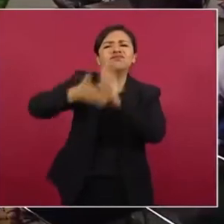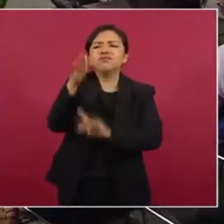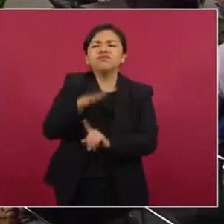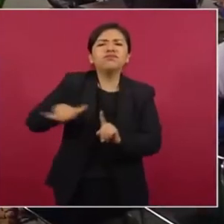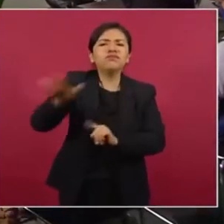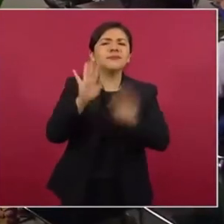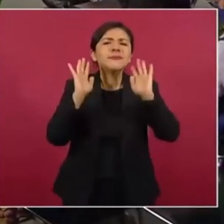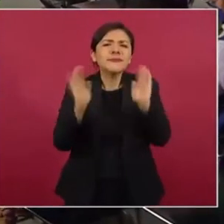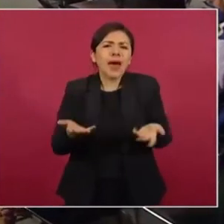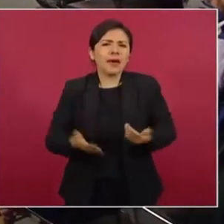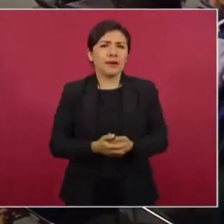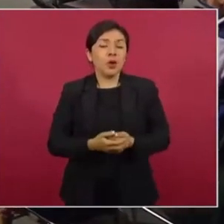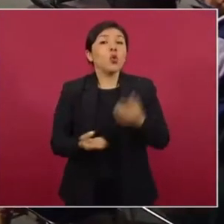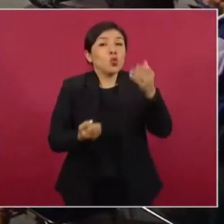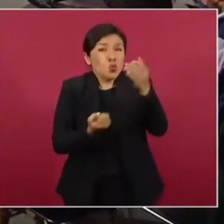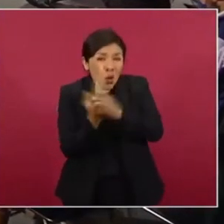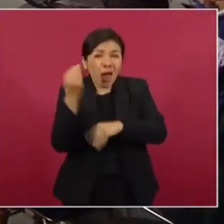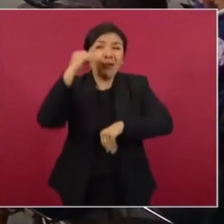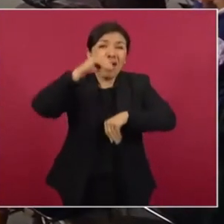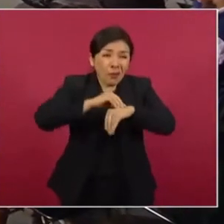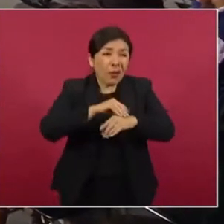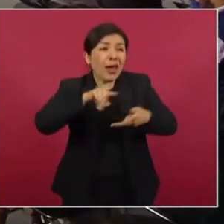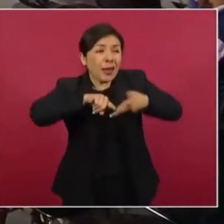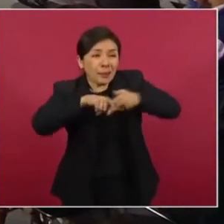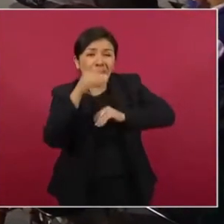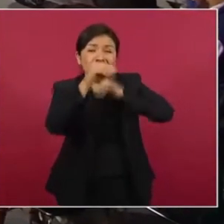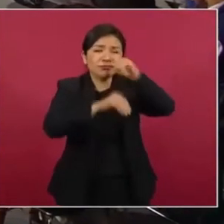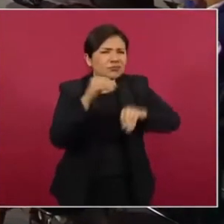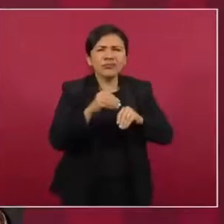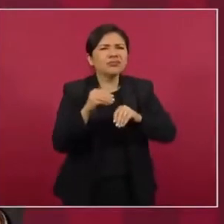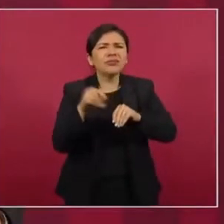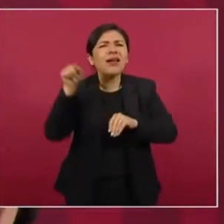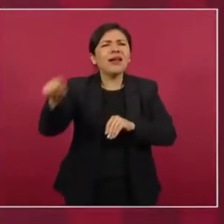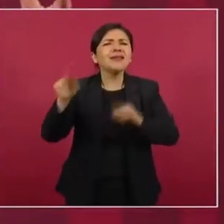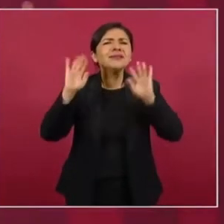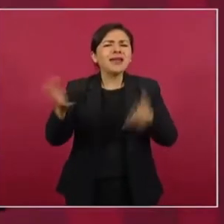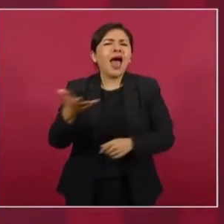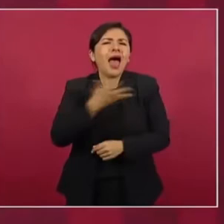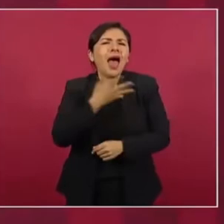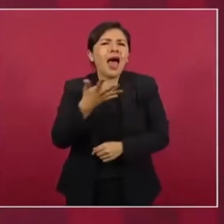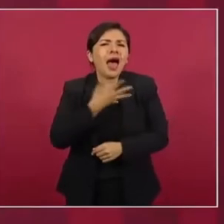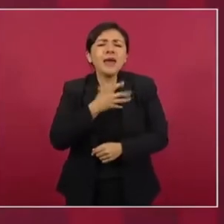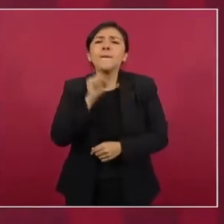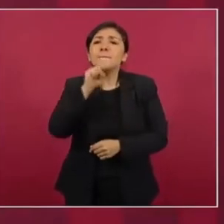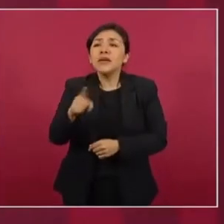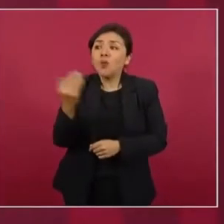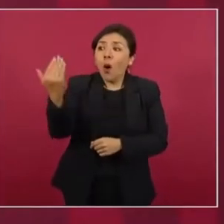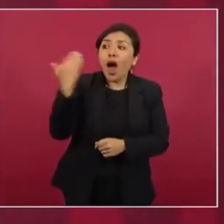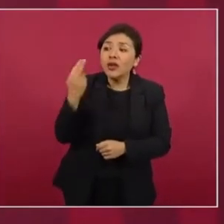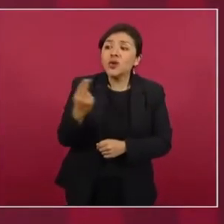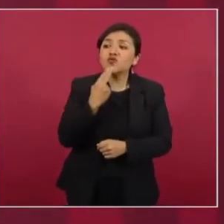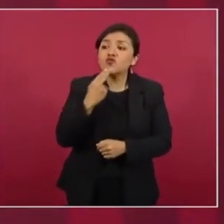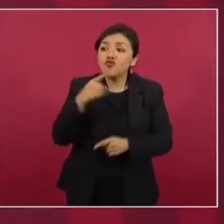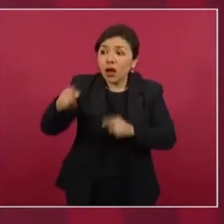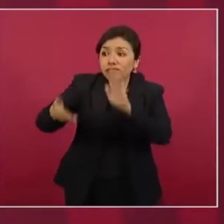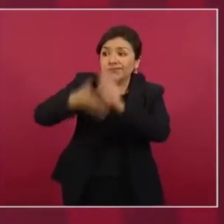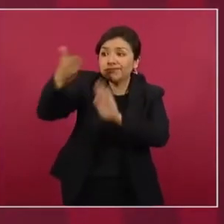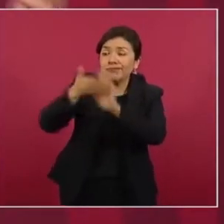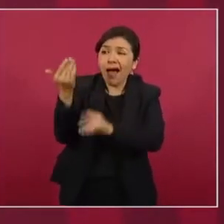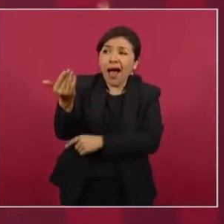no es hacer nuevas presas, es utilizar la infraestructura que existe,